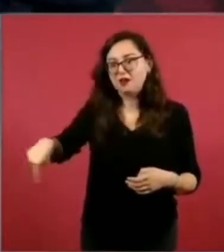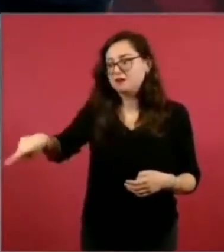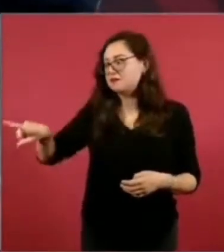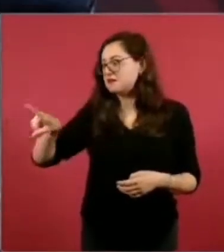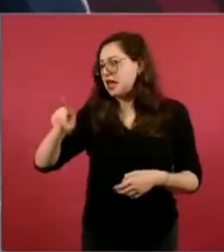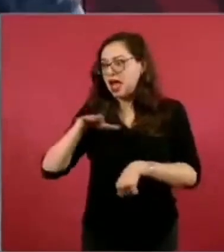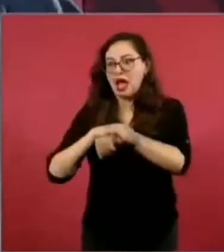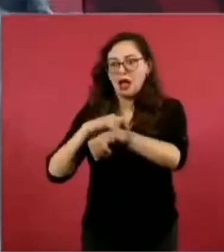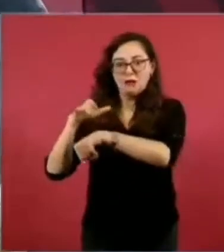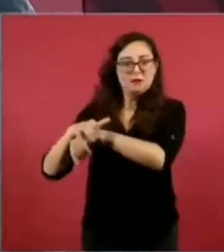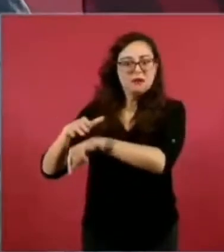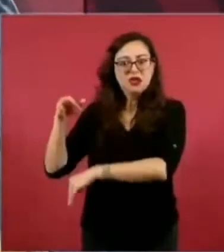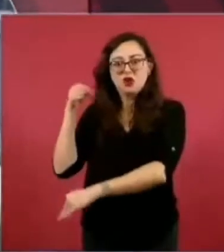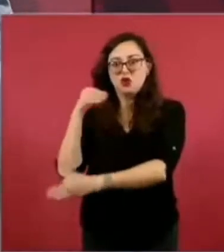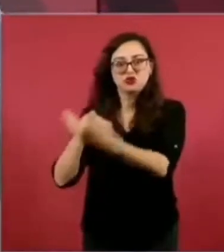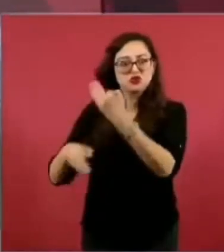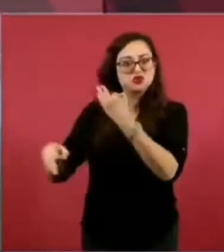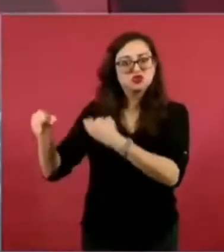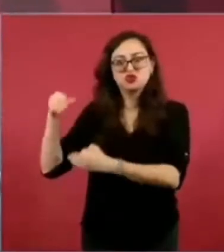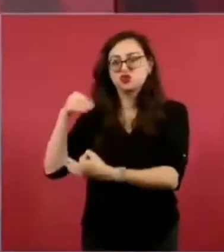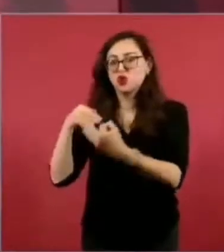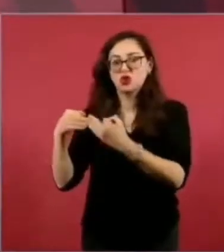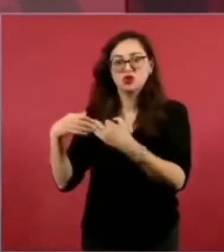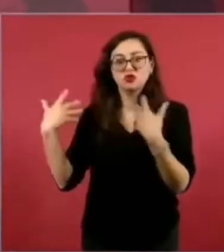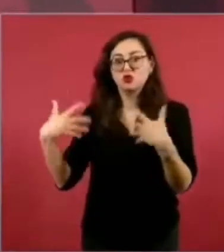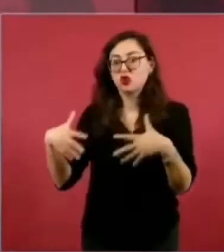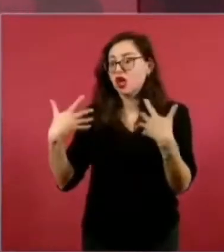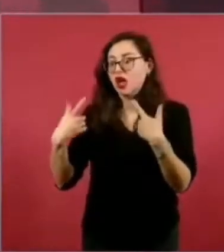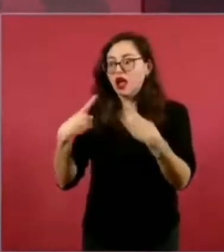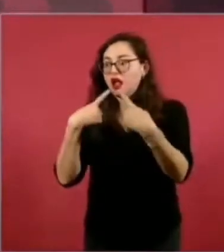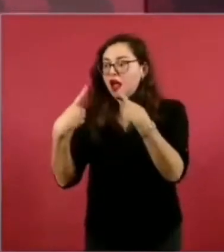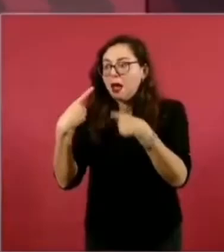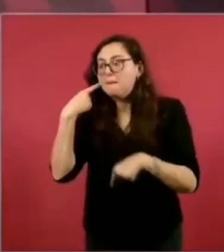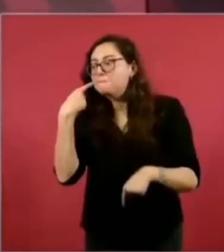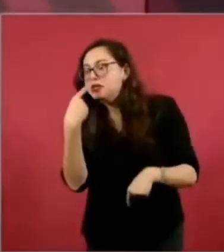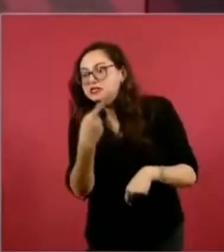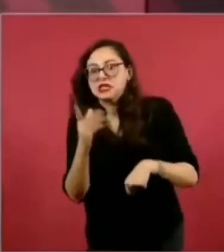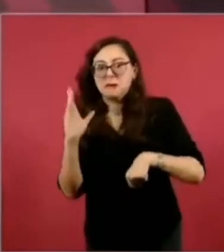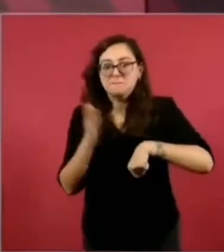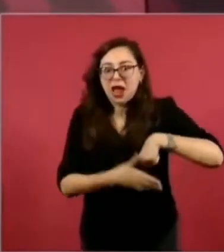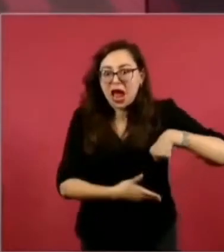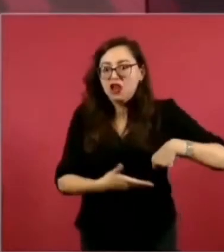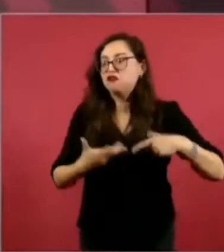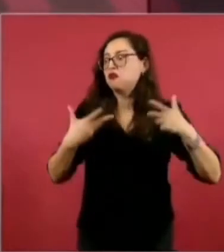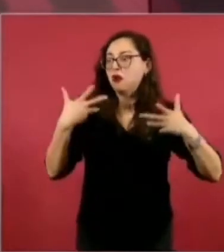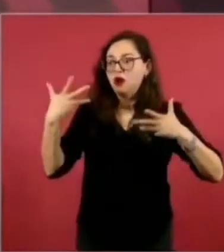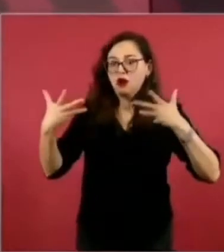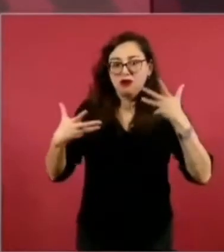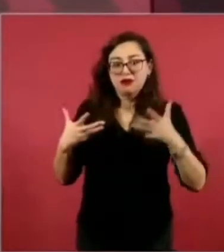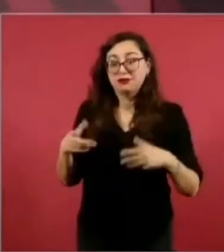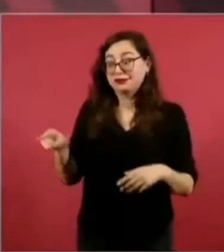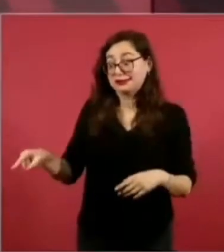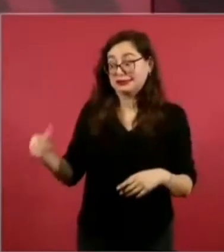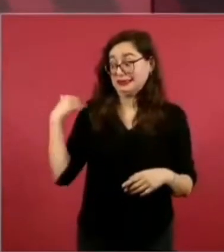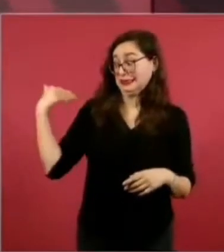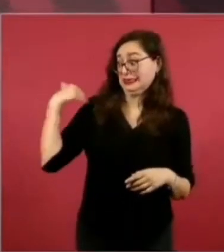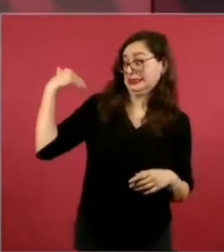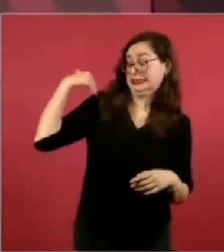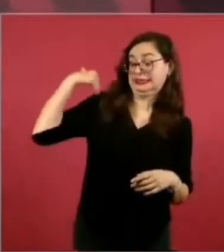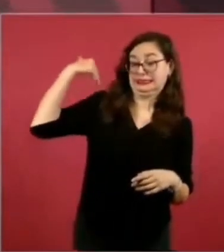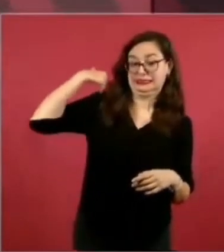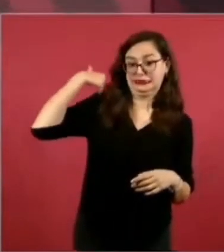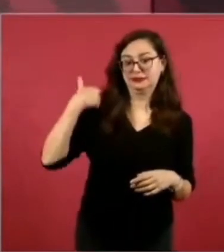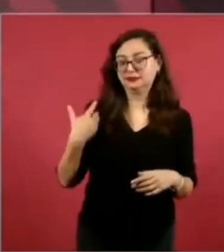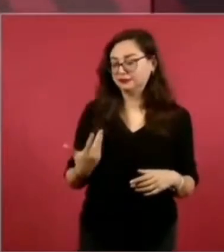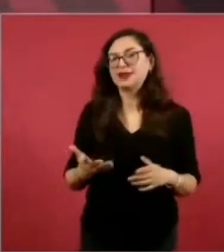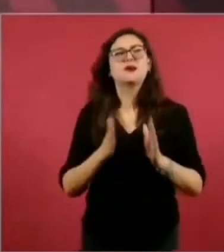como se dice ahora, viral, llévame, llévame, llévame. Ya